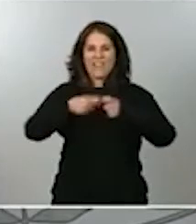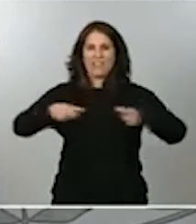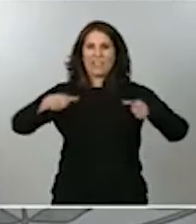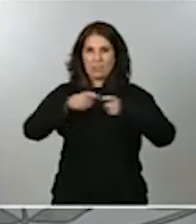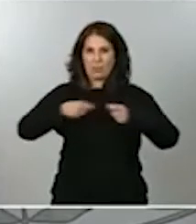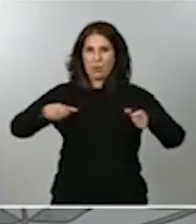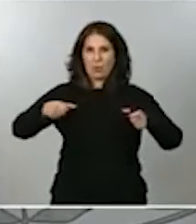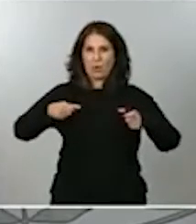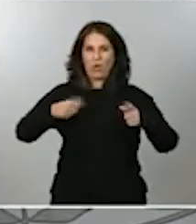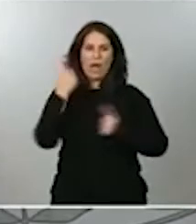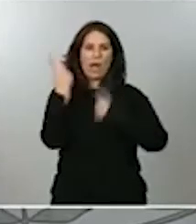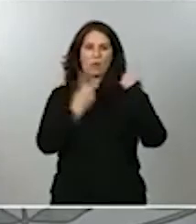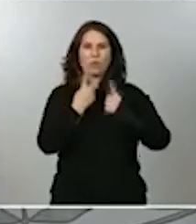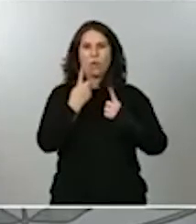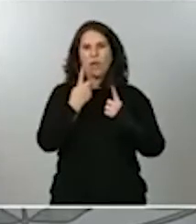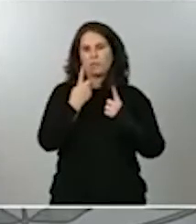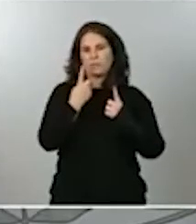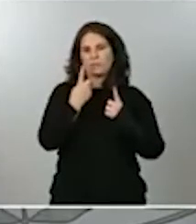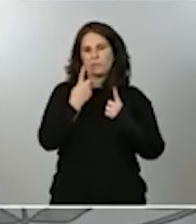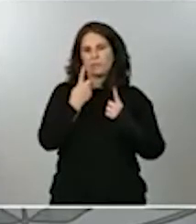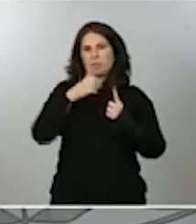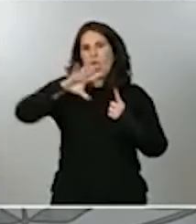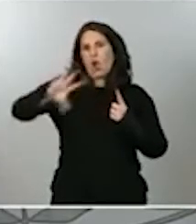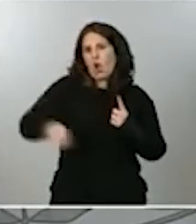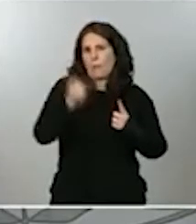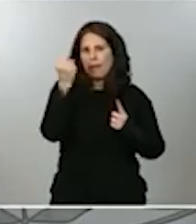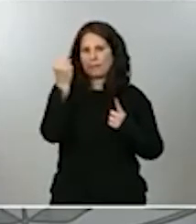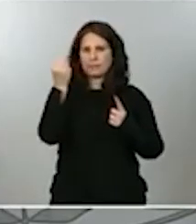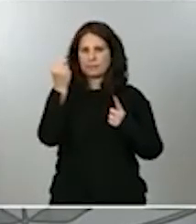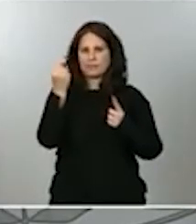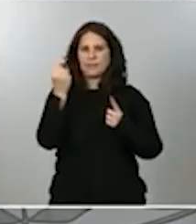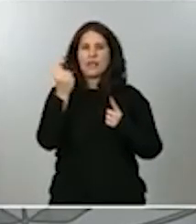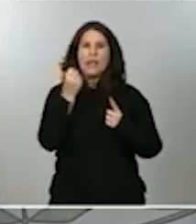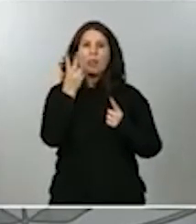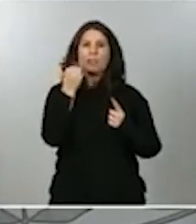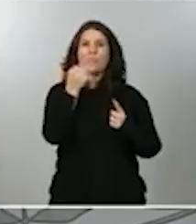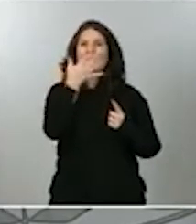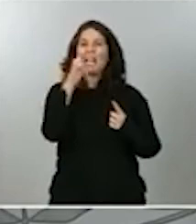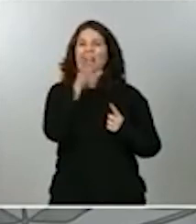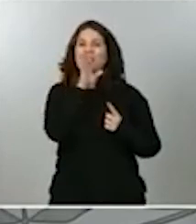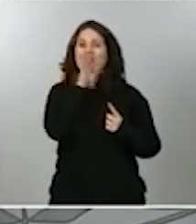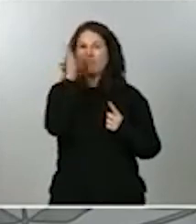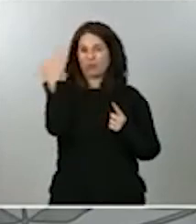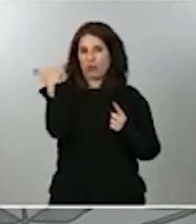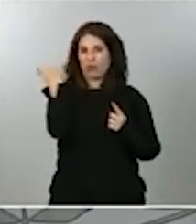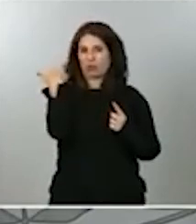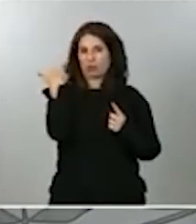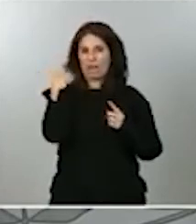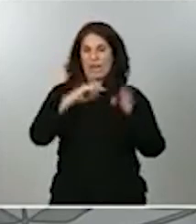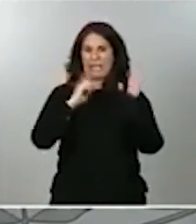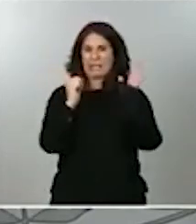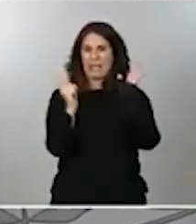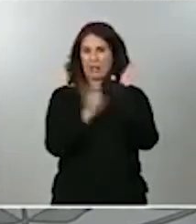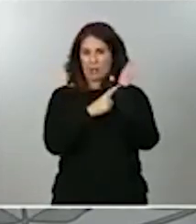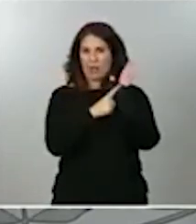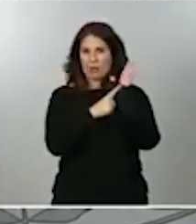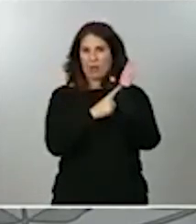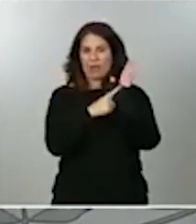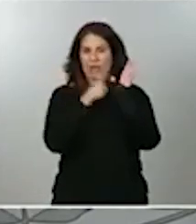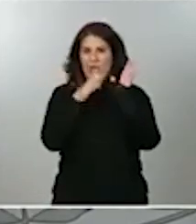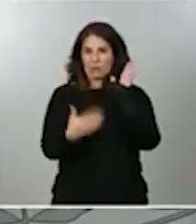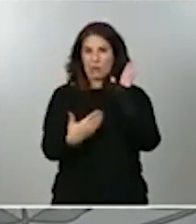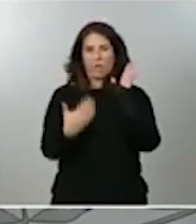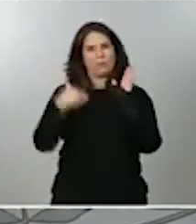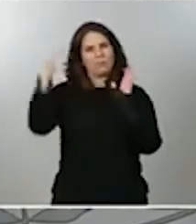actividades económicas que se reduce de 2.500 que se contempla en la legislación actual a 1.000